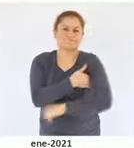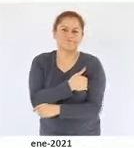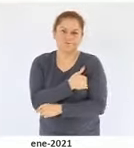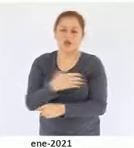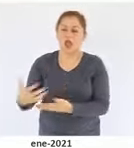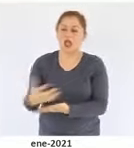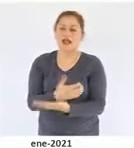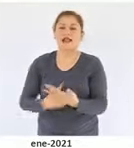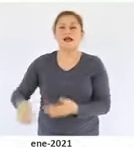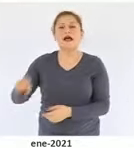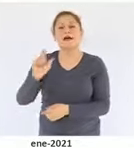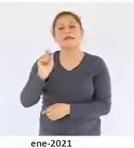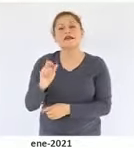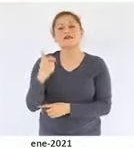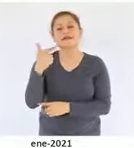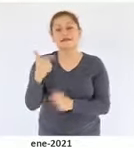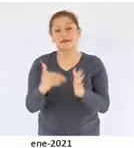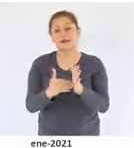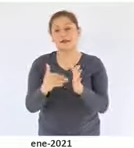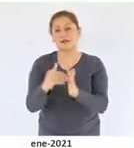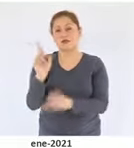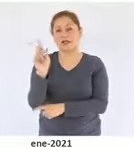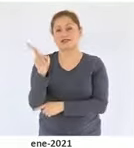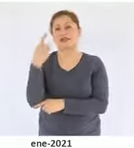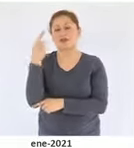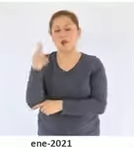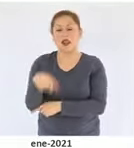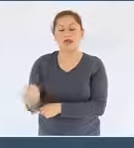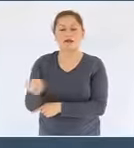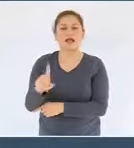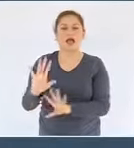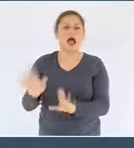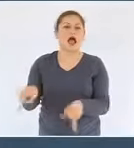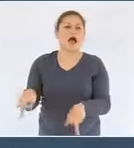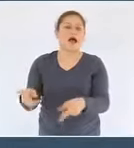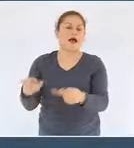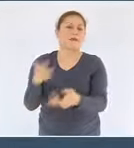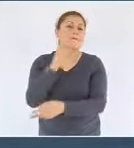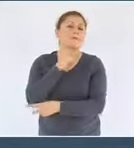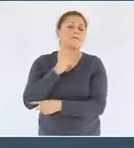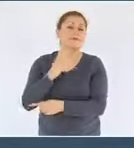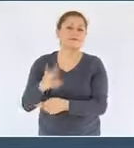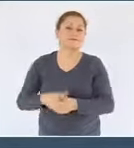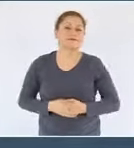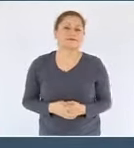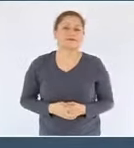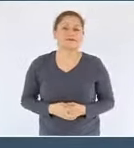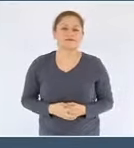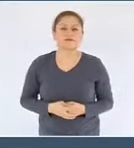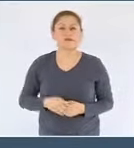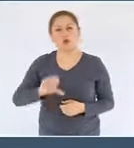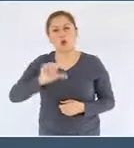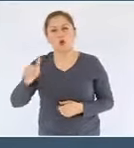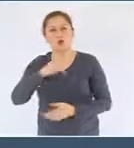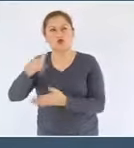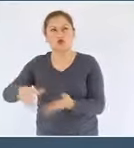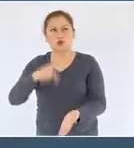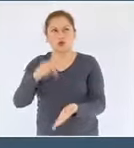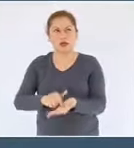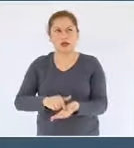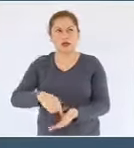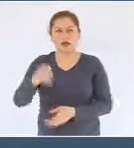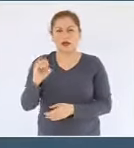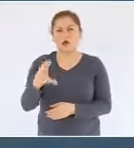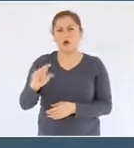de 27 millones de dólares por producción adelantada. El campo Octeli ahí los